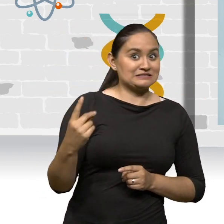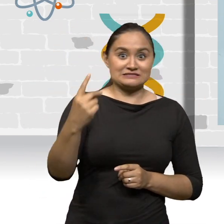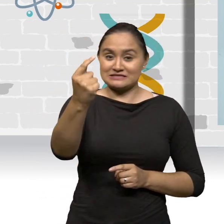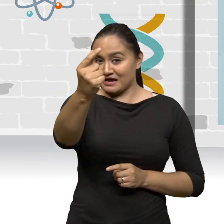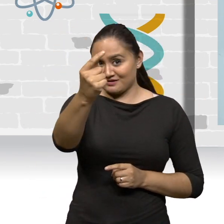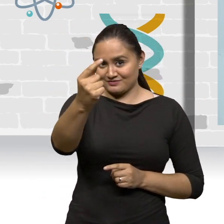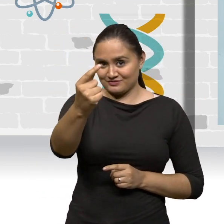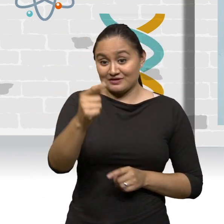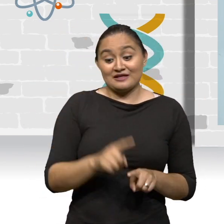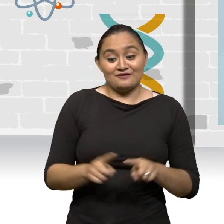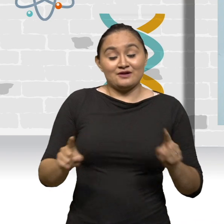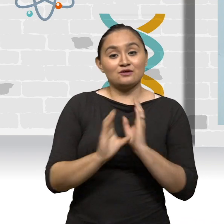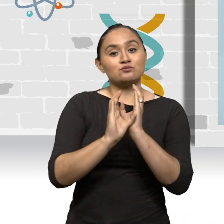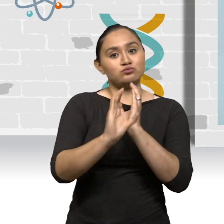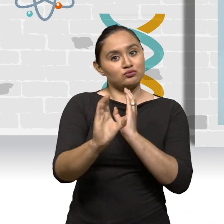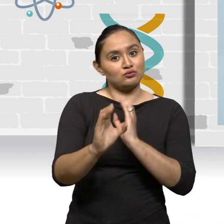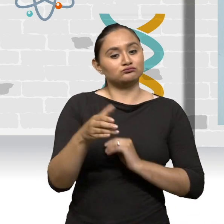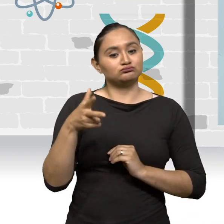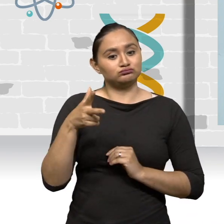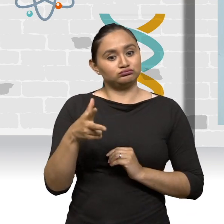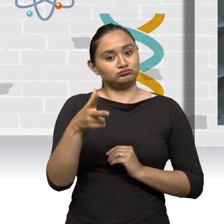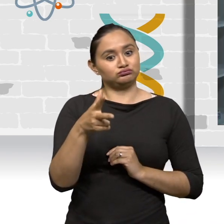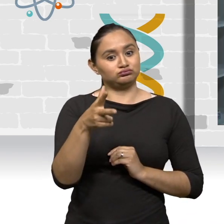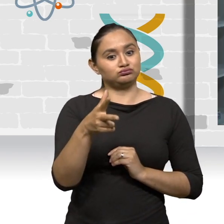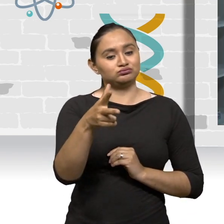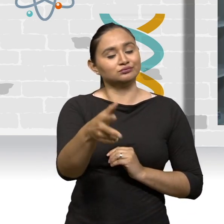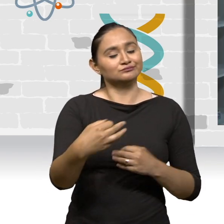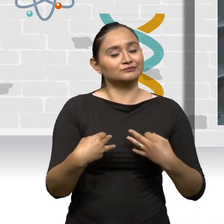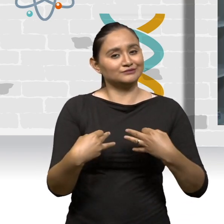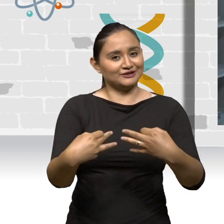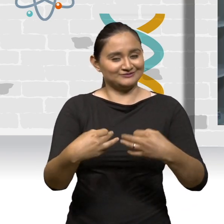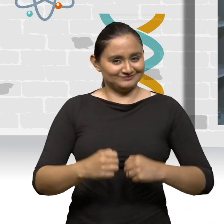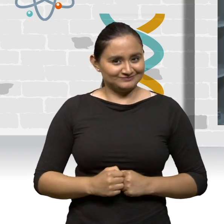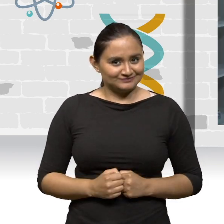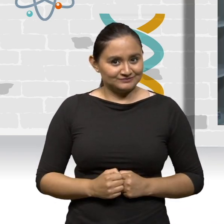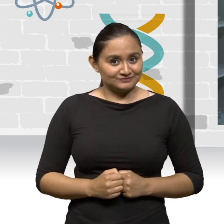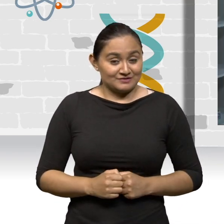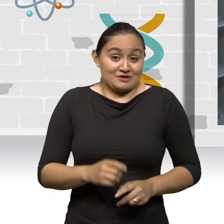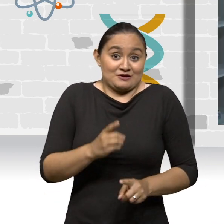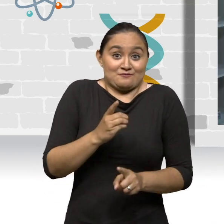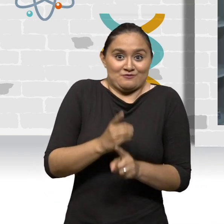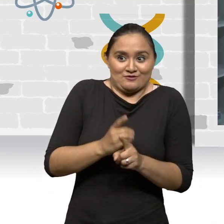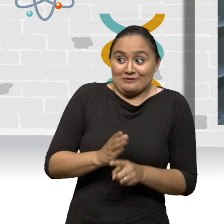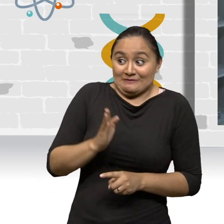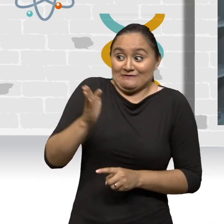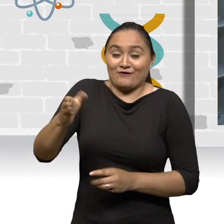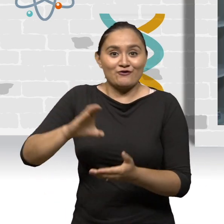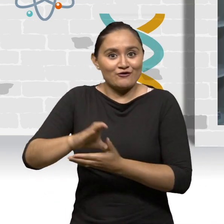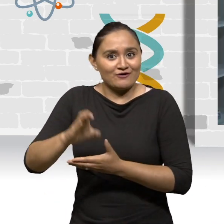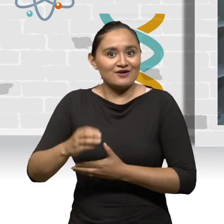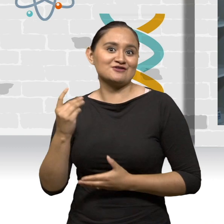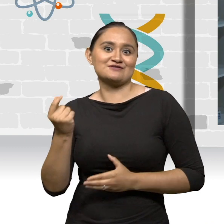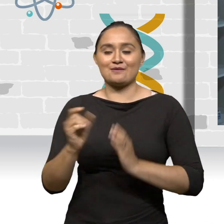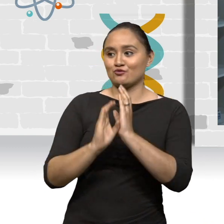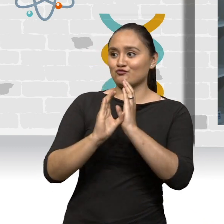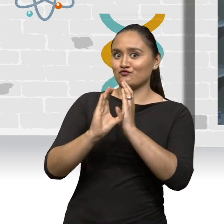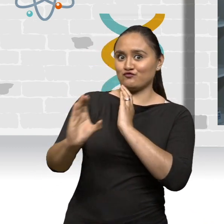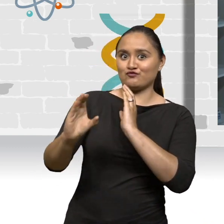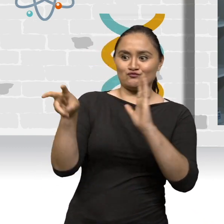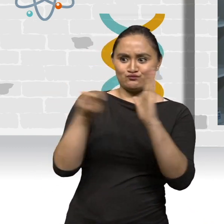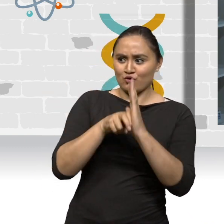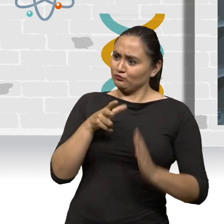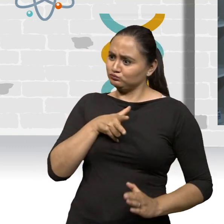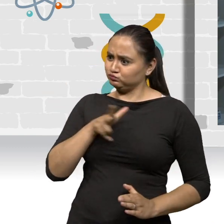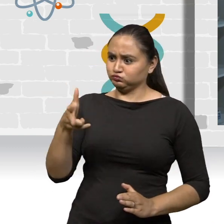bus porque su velocidad de desplazamiento es mayor. Es por eso que para llegar a tiempo a mis clases voy en bus y no